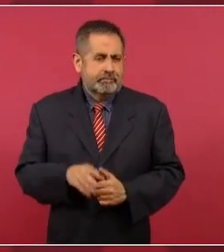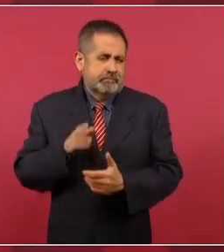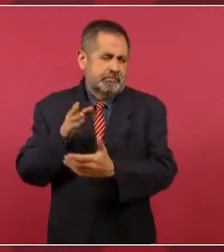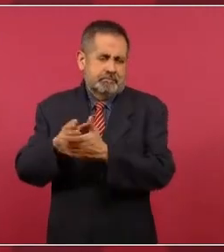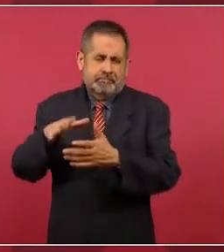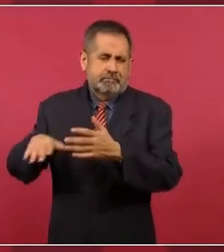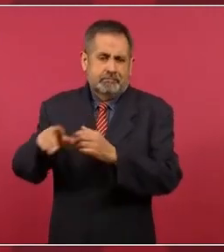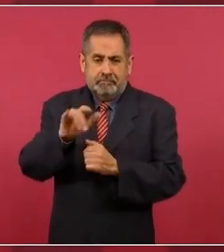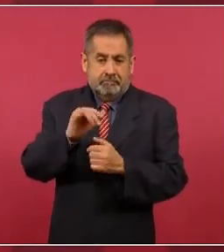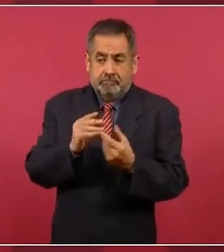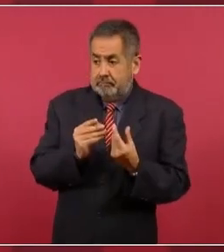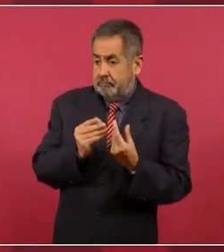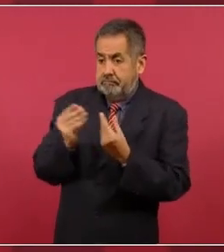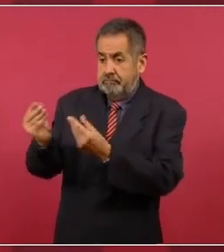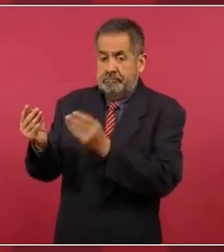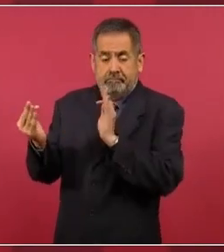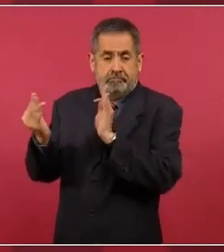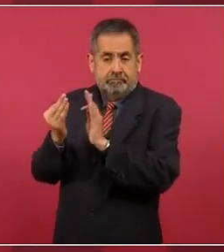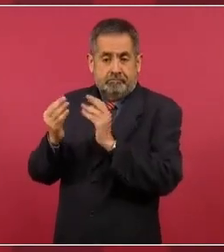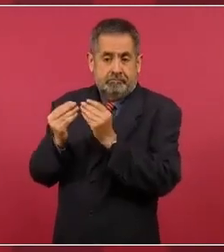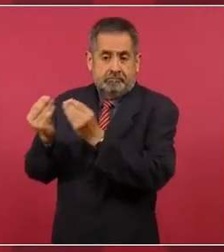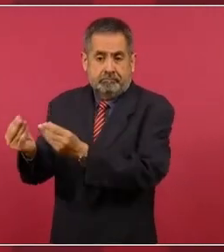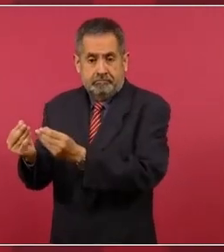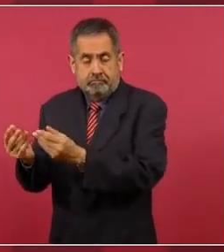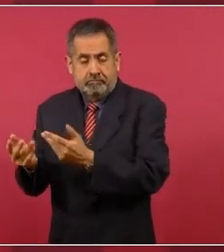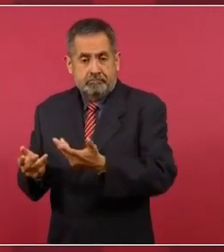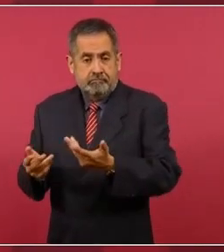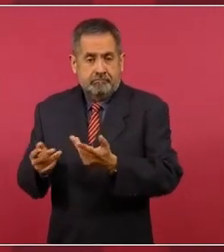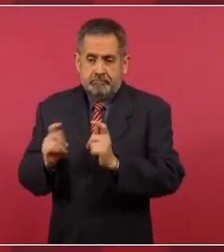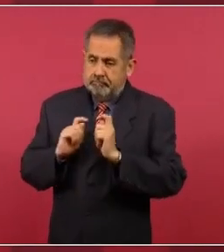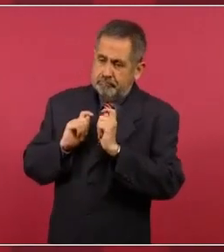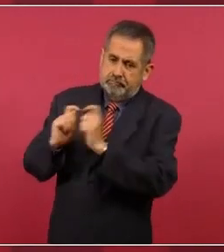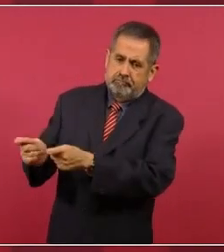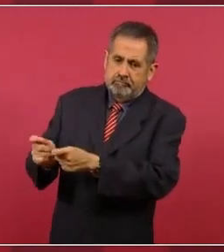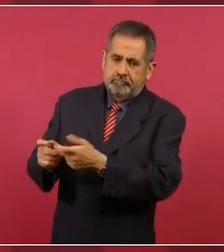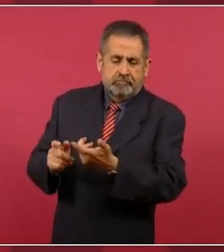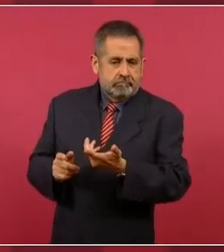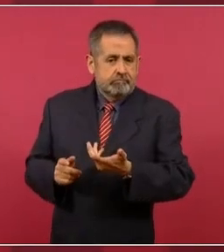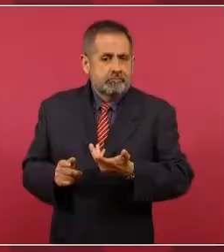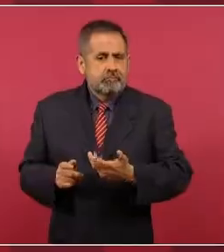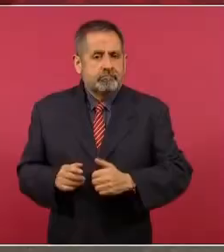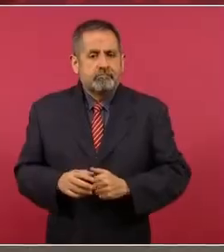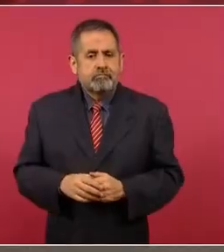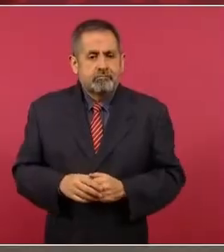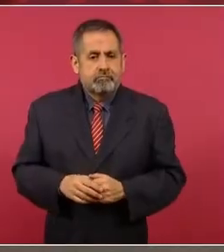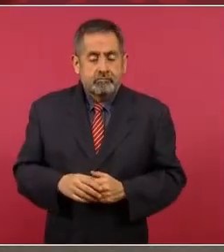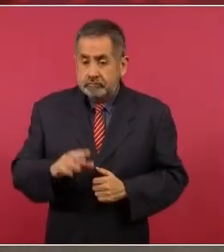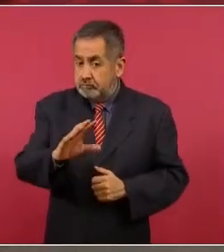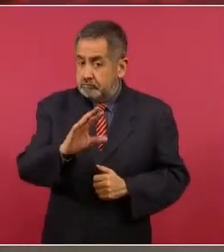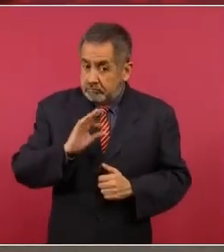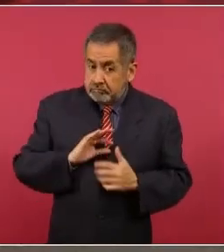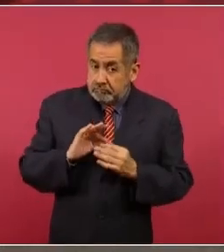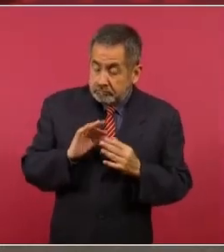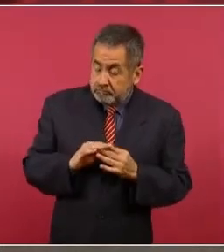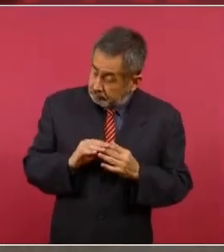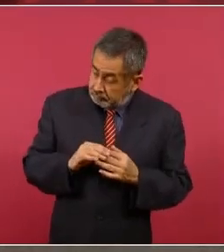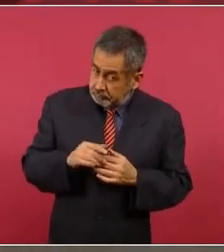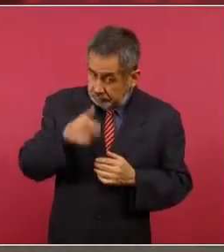a entregar la estafeta. Él me lo planteó